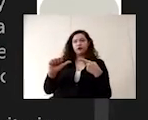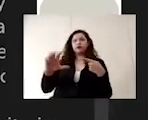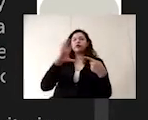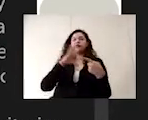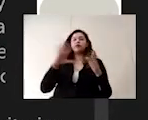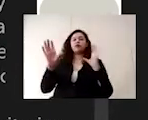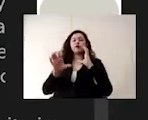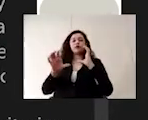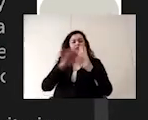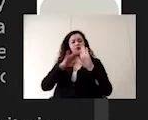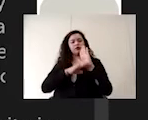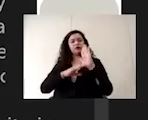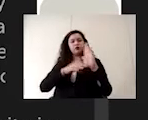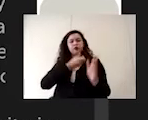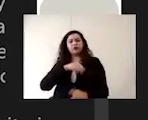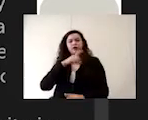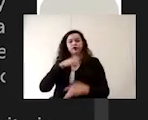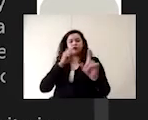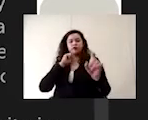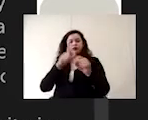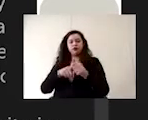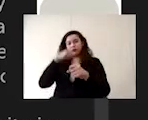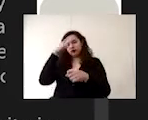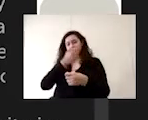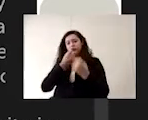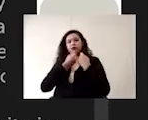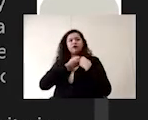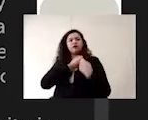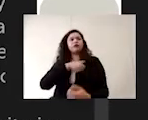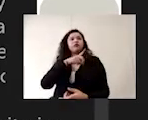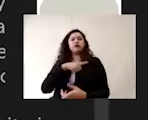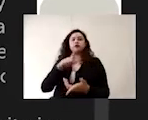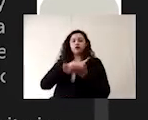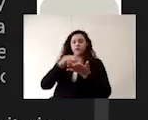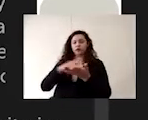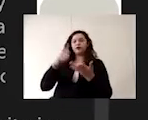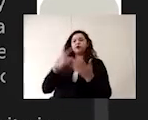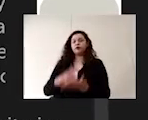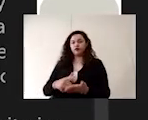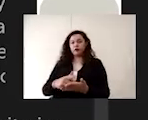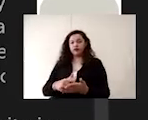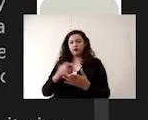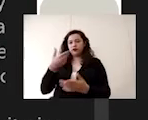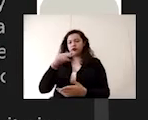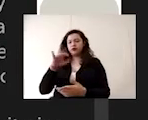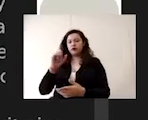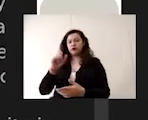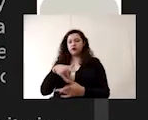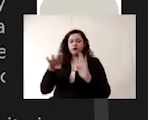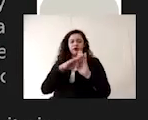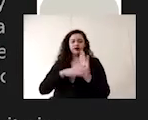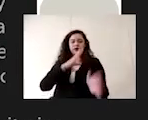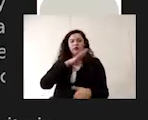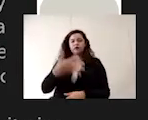sanitarias específicas de salud, higiene y limpieza. La fase B, medidas sanitarias generales que deberán